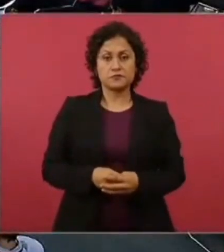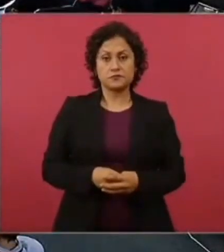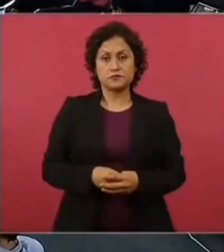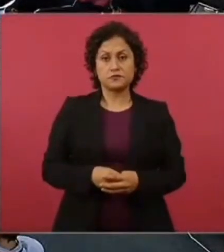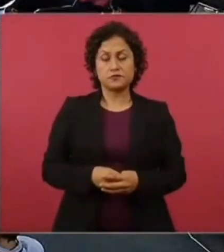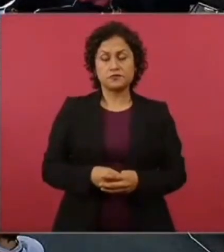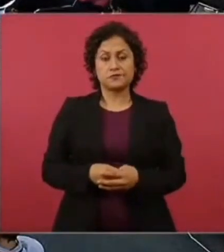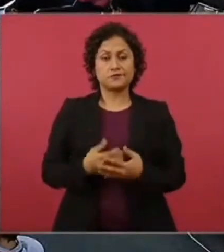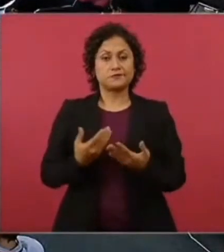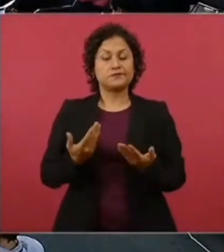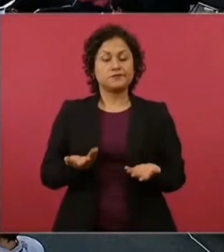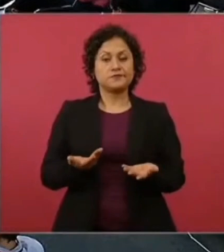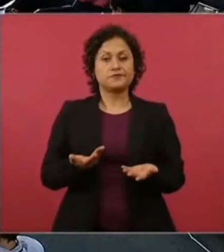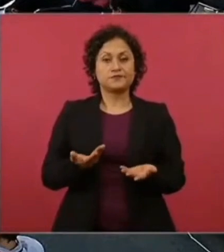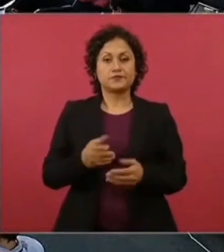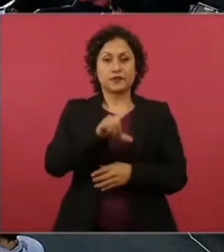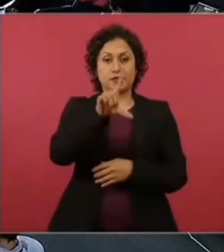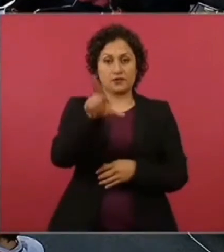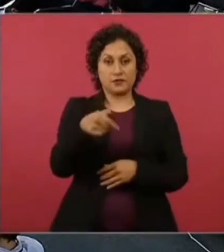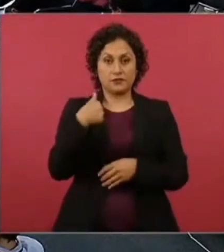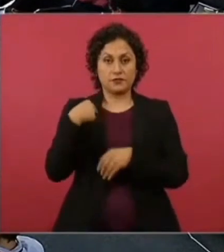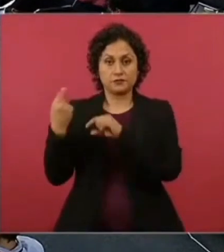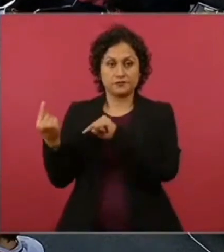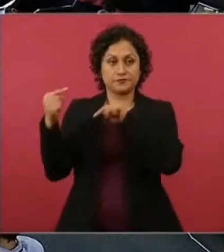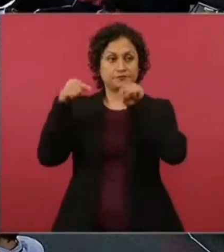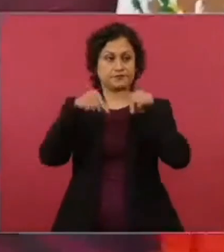Entonces, cuando llegué al gobierno,